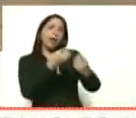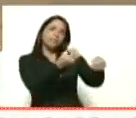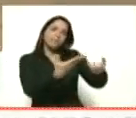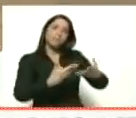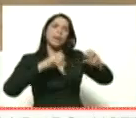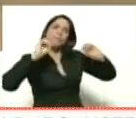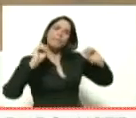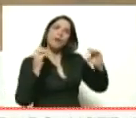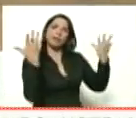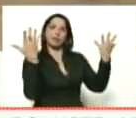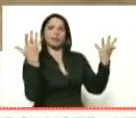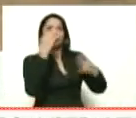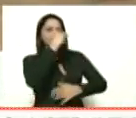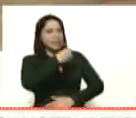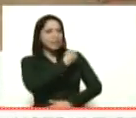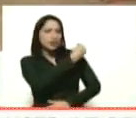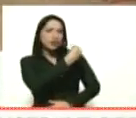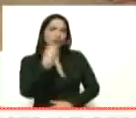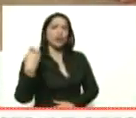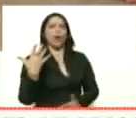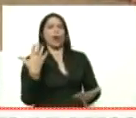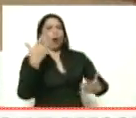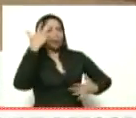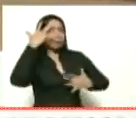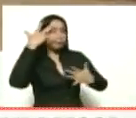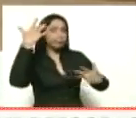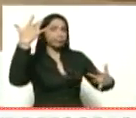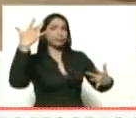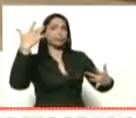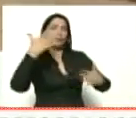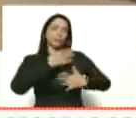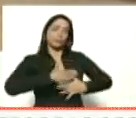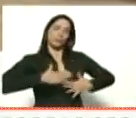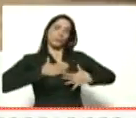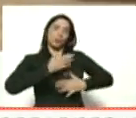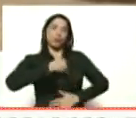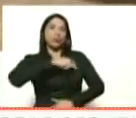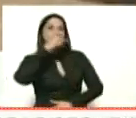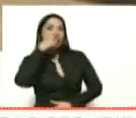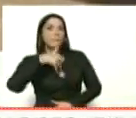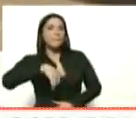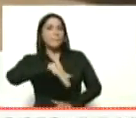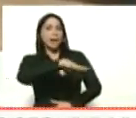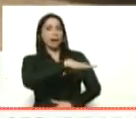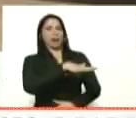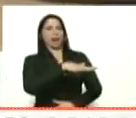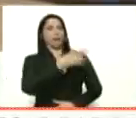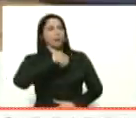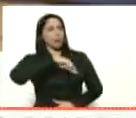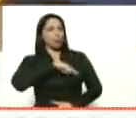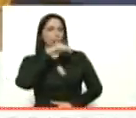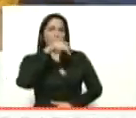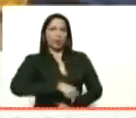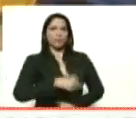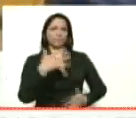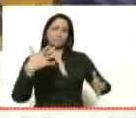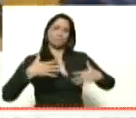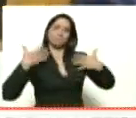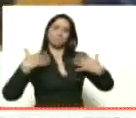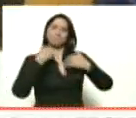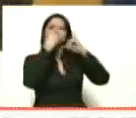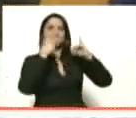bendición, para traernos sabiduría, armonía con toda nuestra patria. Así que desde aquí nosotros estamos sumamente felices,